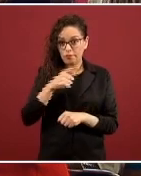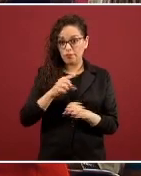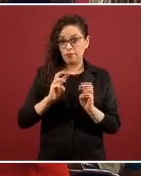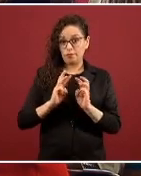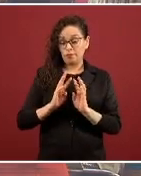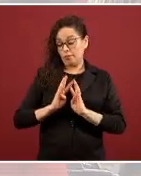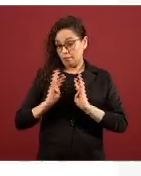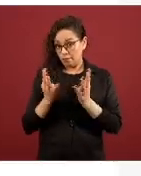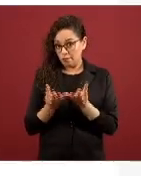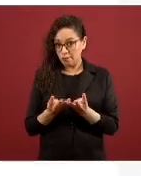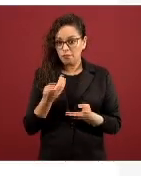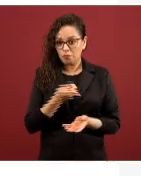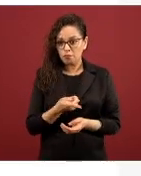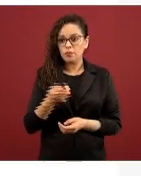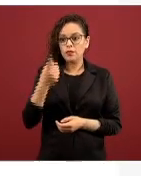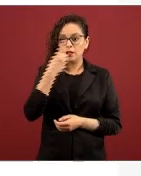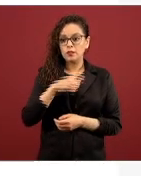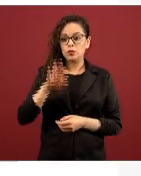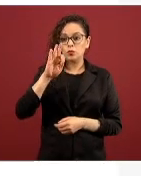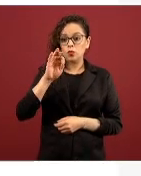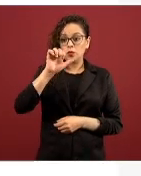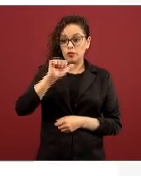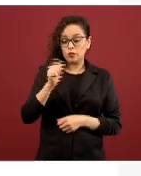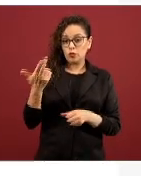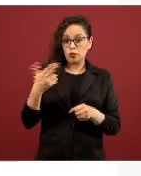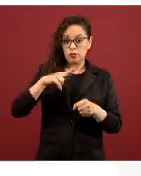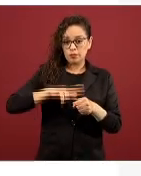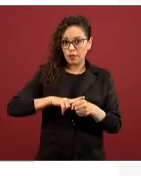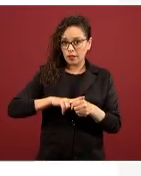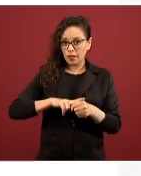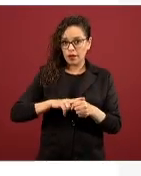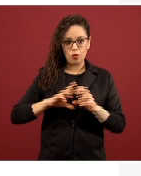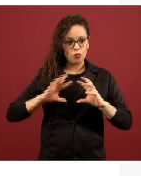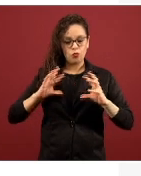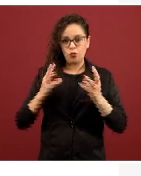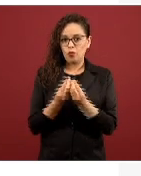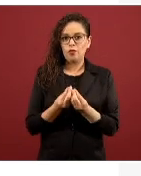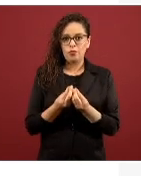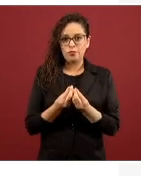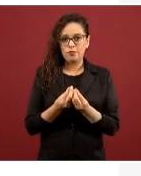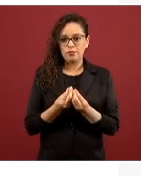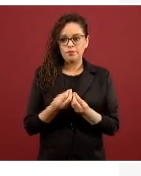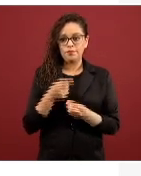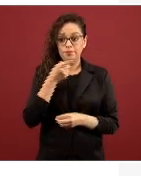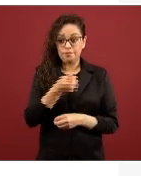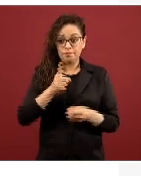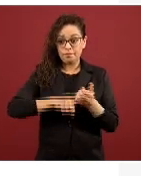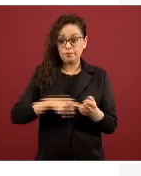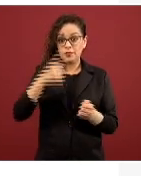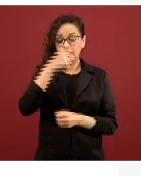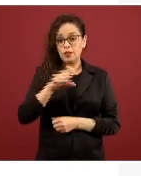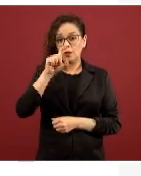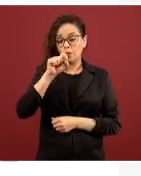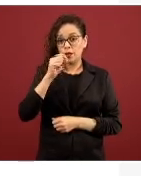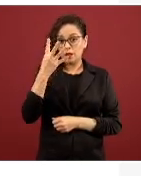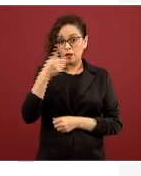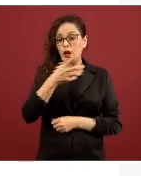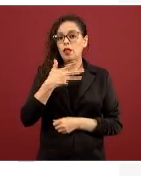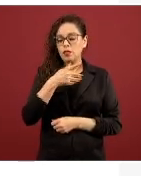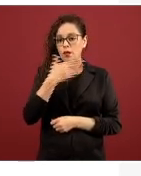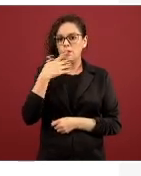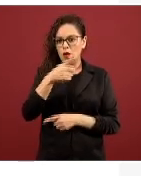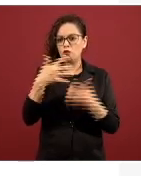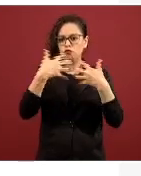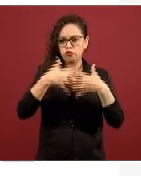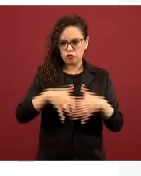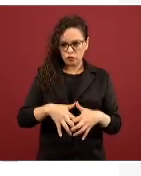con 146 hospitales totales, de las cuales 124 están disponibles. Estamos hablando